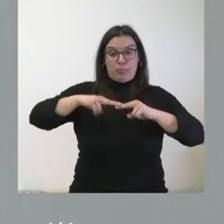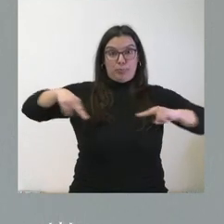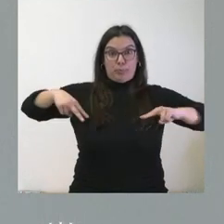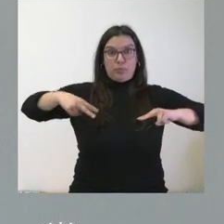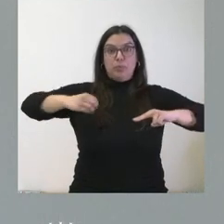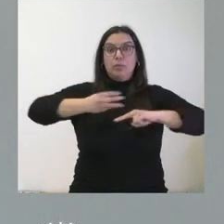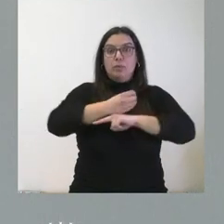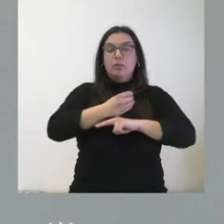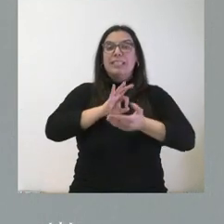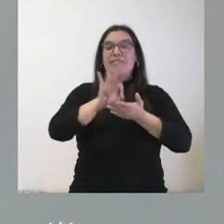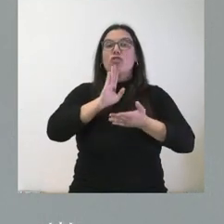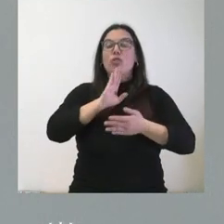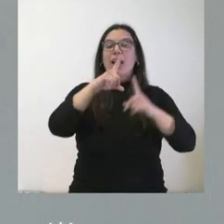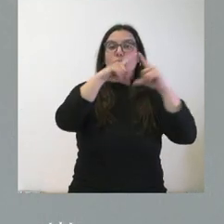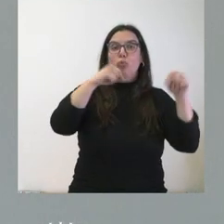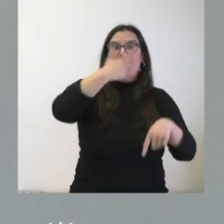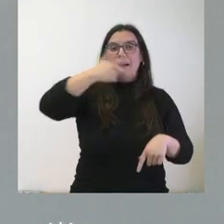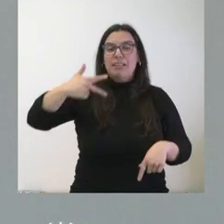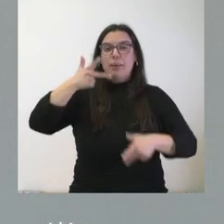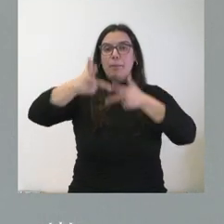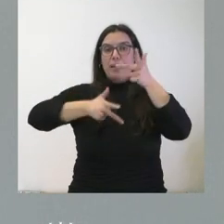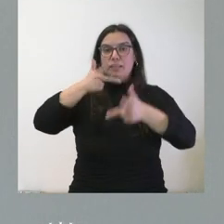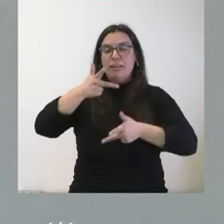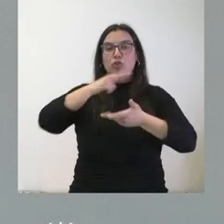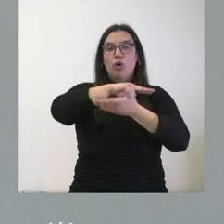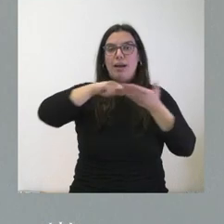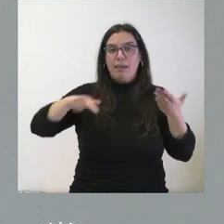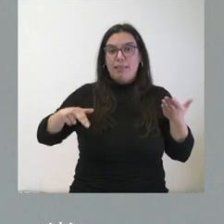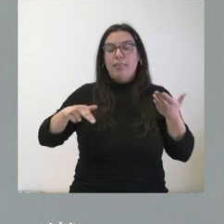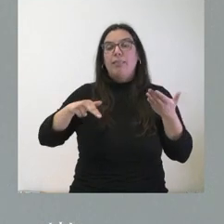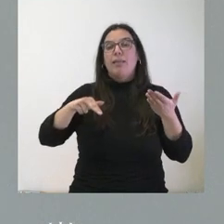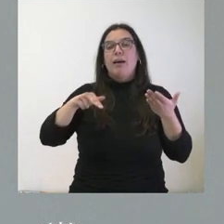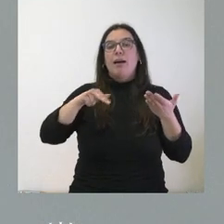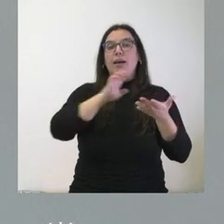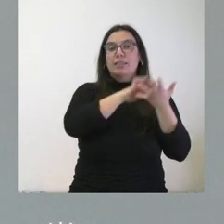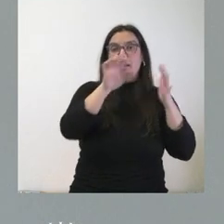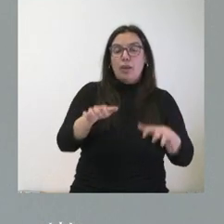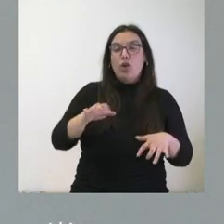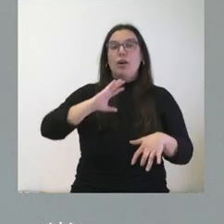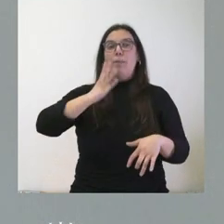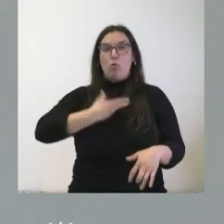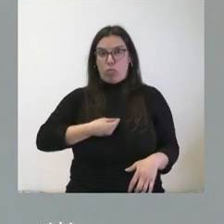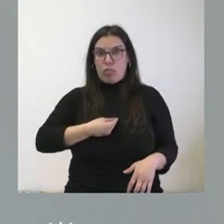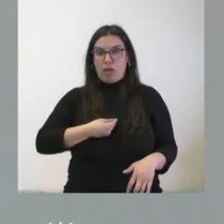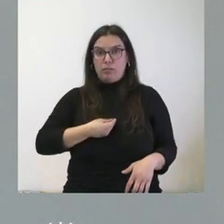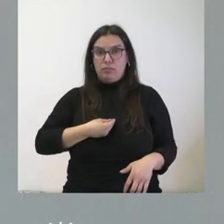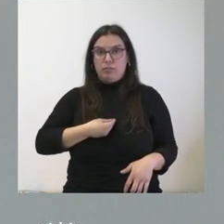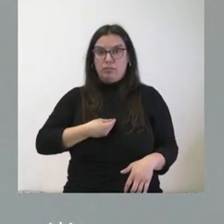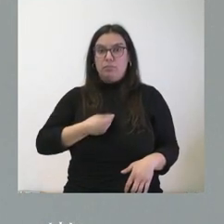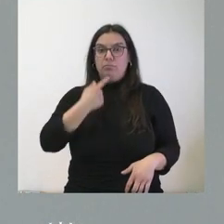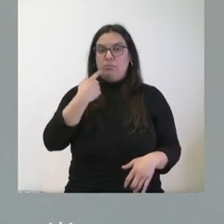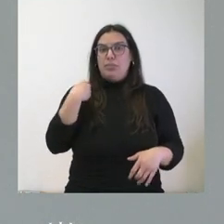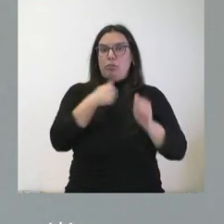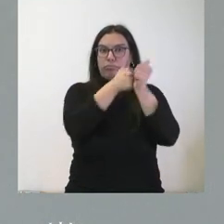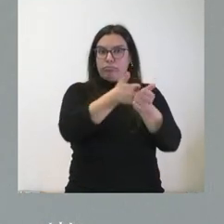en Asturias, Cantabria, País Vasco, Galicia, Castilla y León y Murcia. Cito con ello